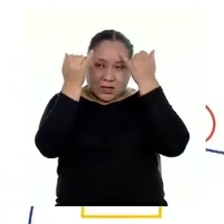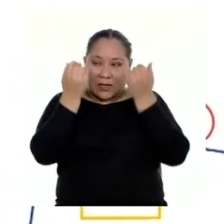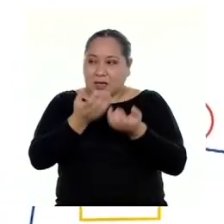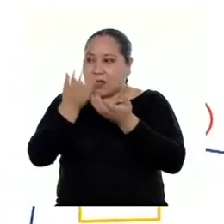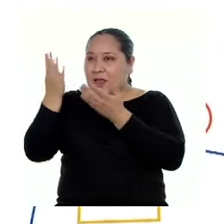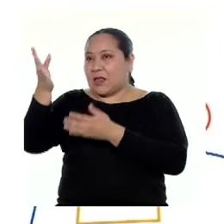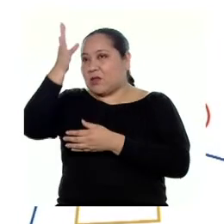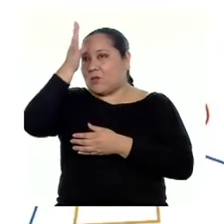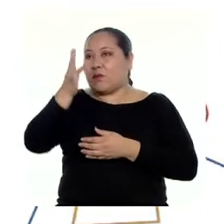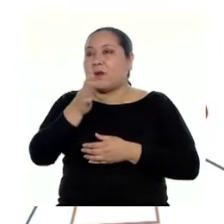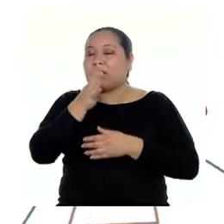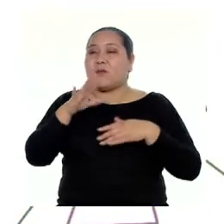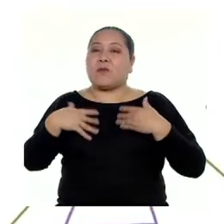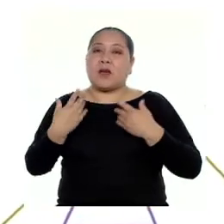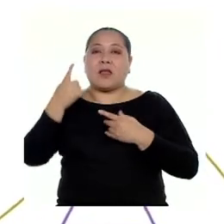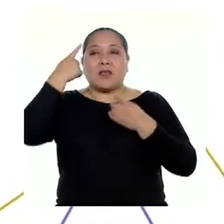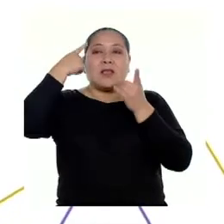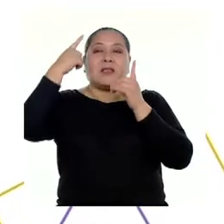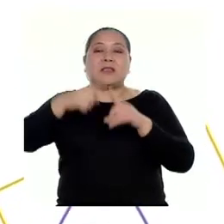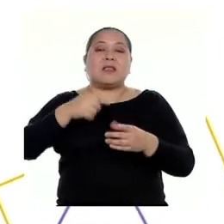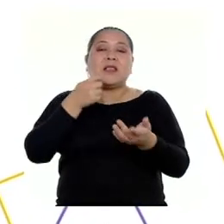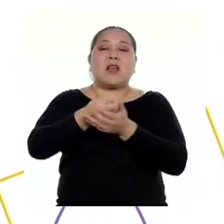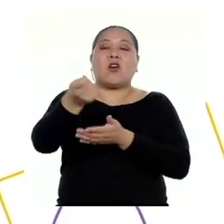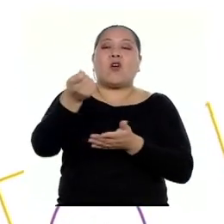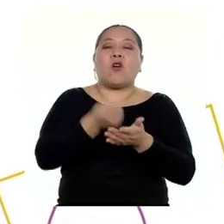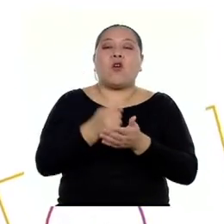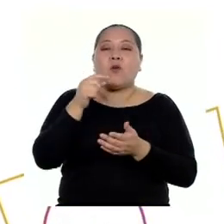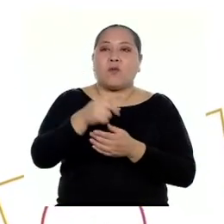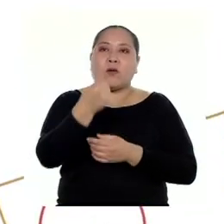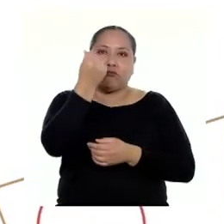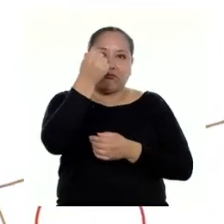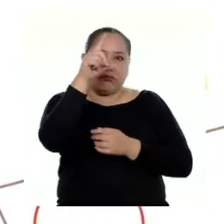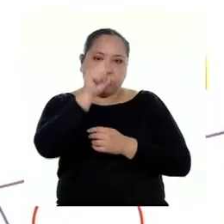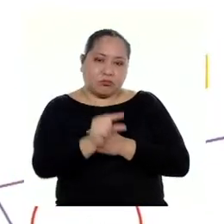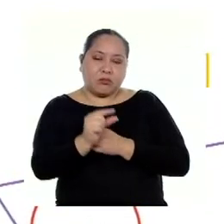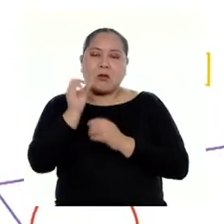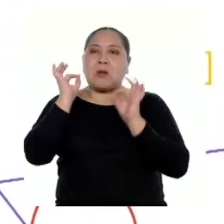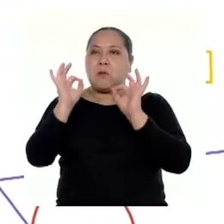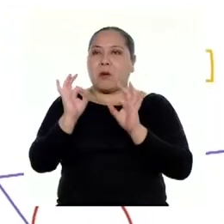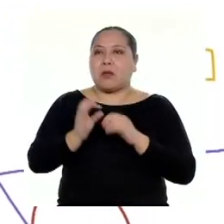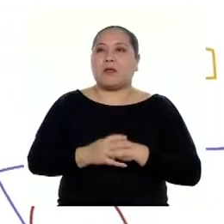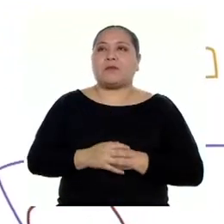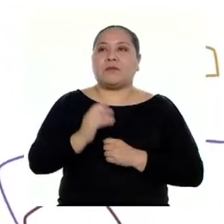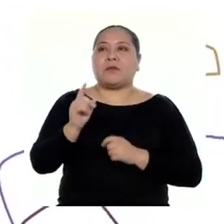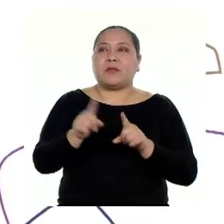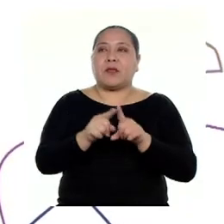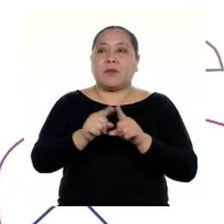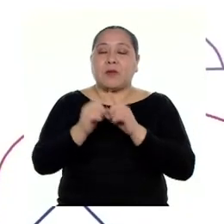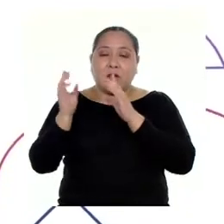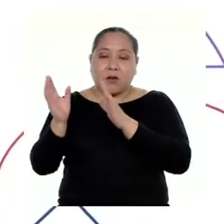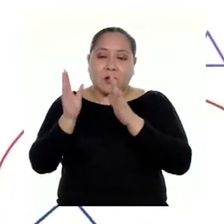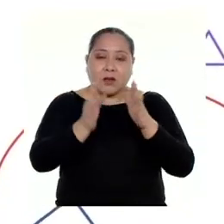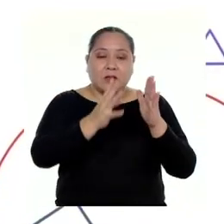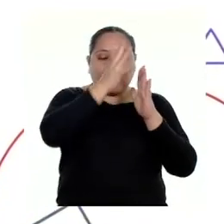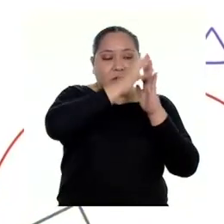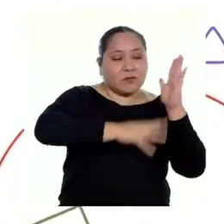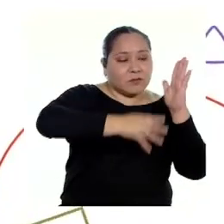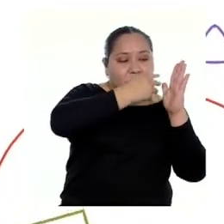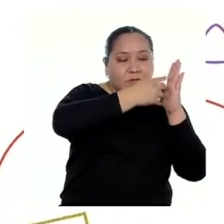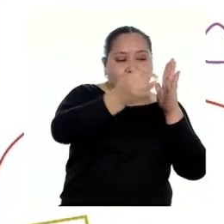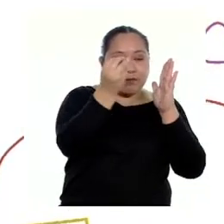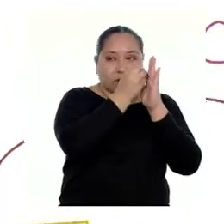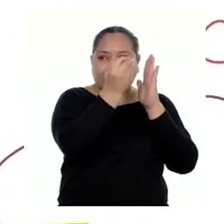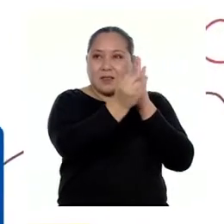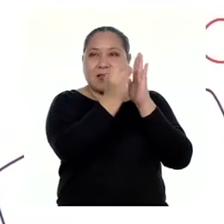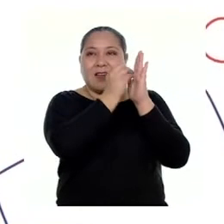sus padres para que puedan tomar una decisión de compra que sea económica y de calidad. Además, ha organizado los datos recopilados en la